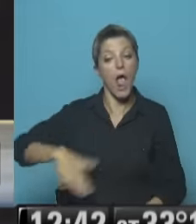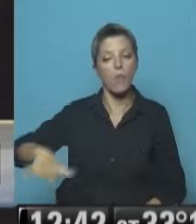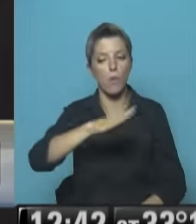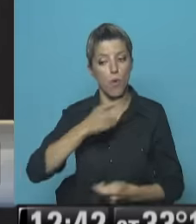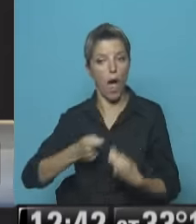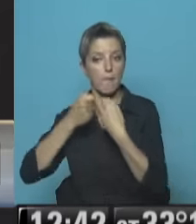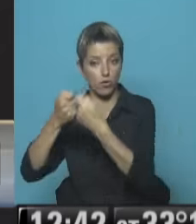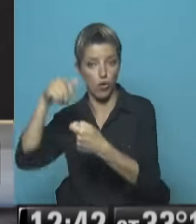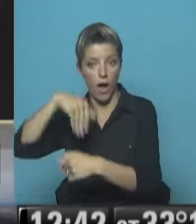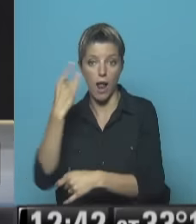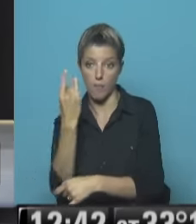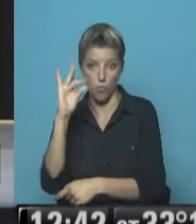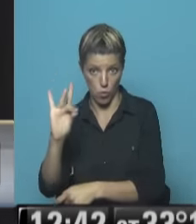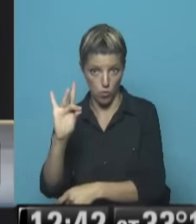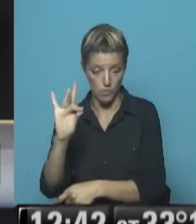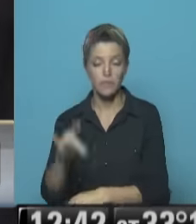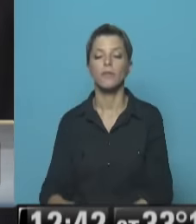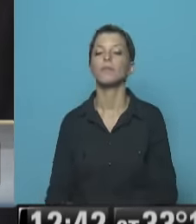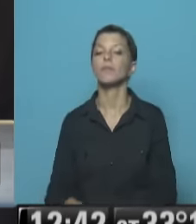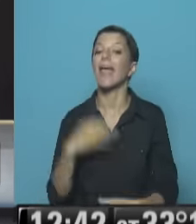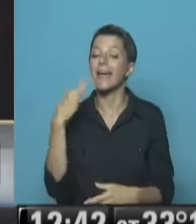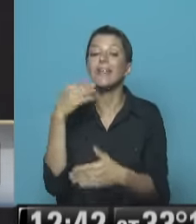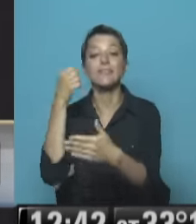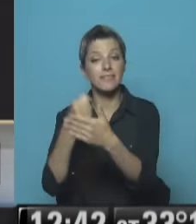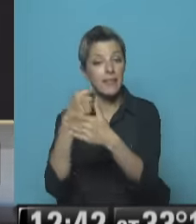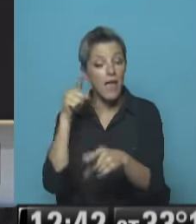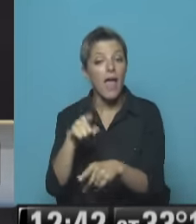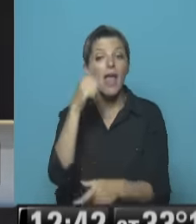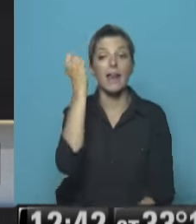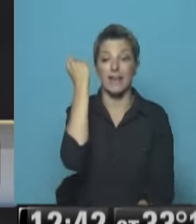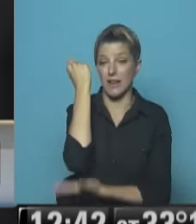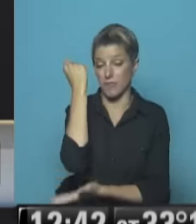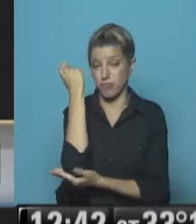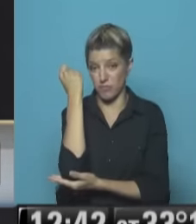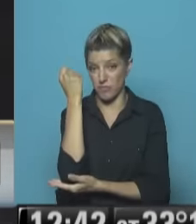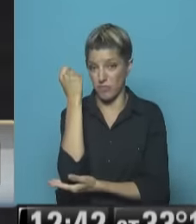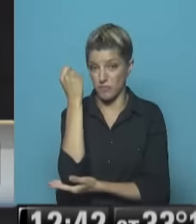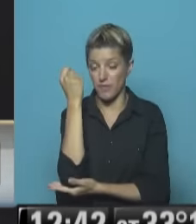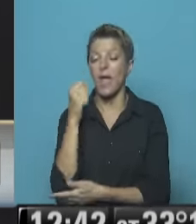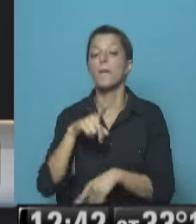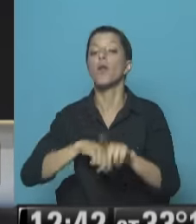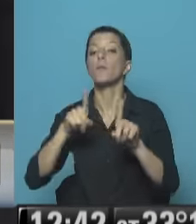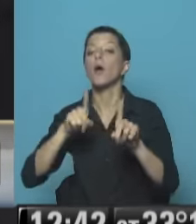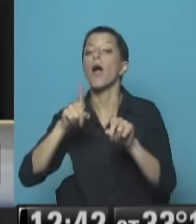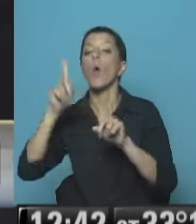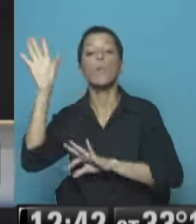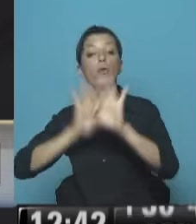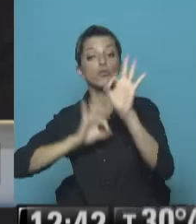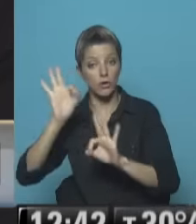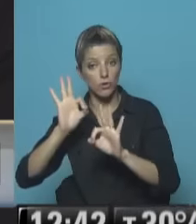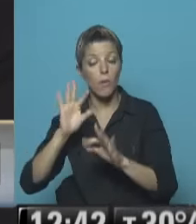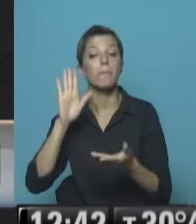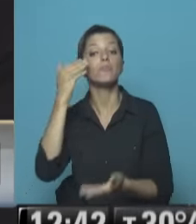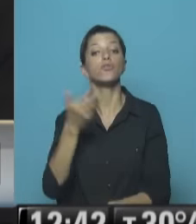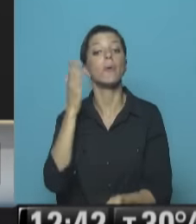combate Por terminar con el capitalismo En Venezuela Sin tener un proyecto alternativo Al mismo tiempo De una economía